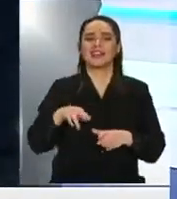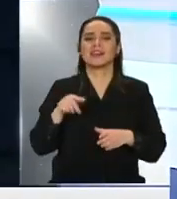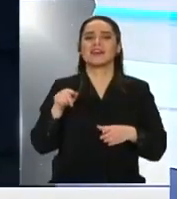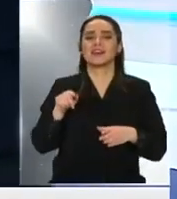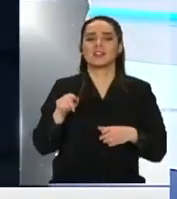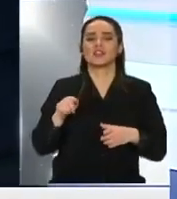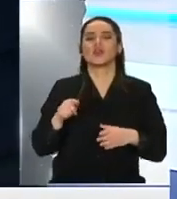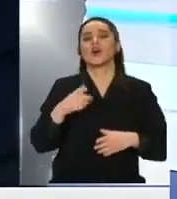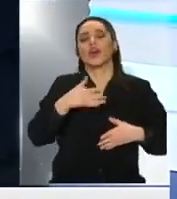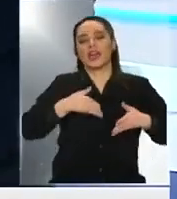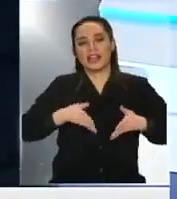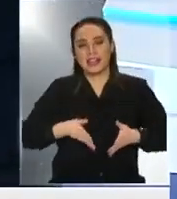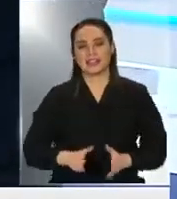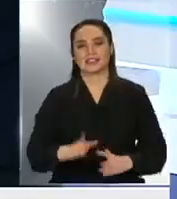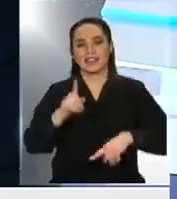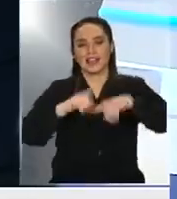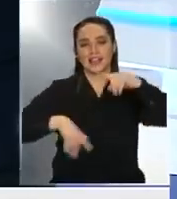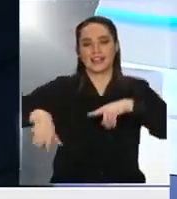Gualmapu.